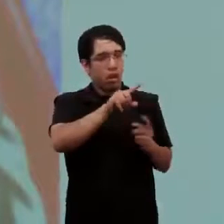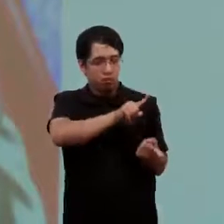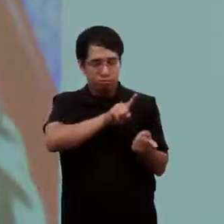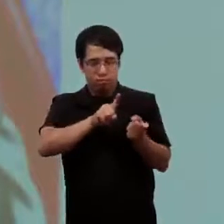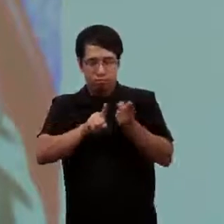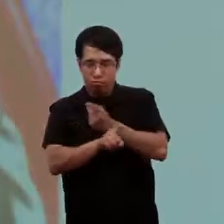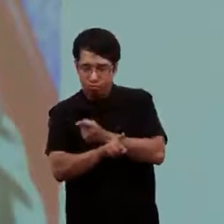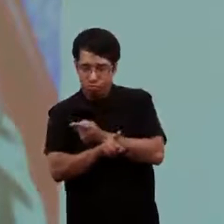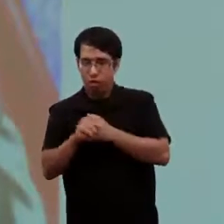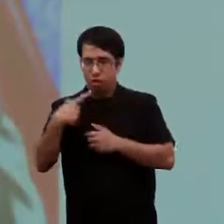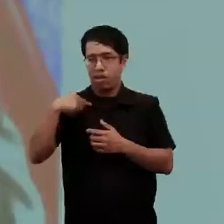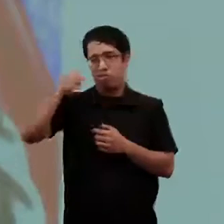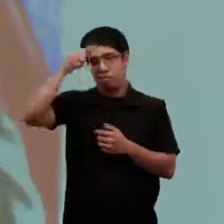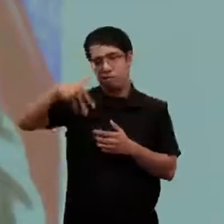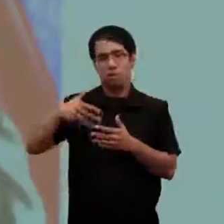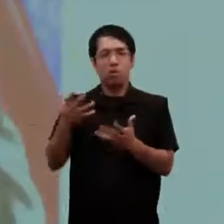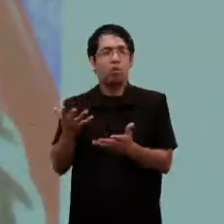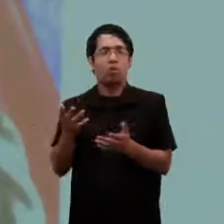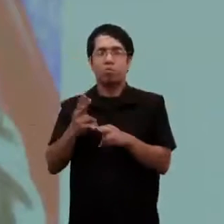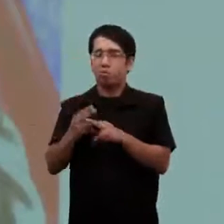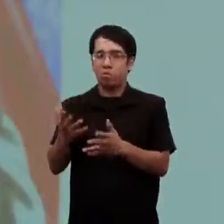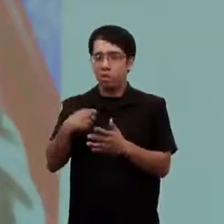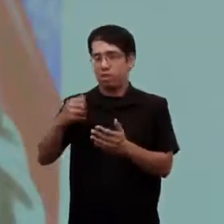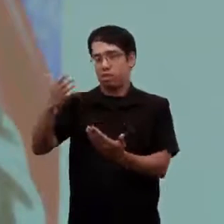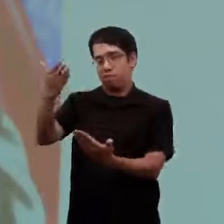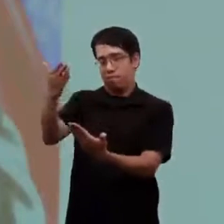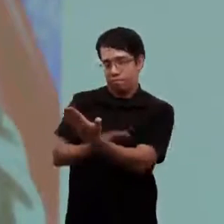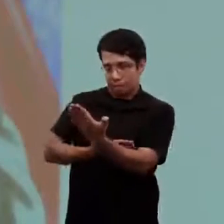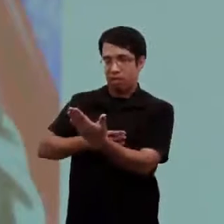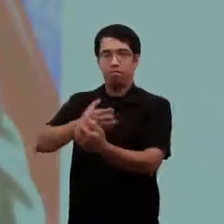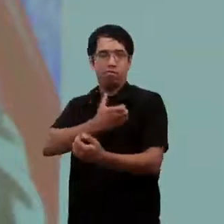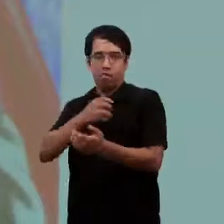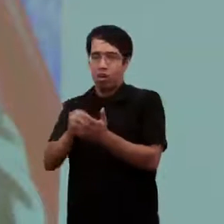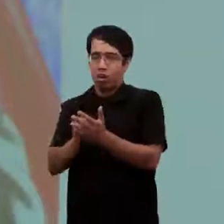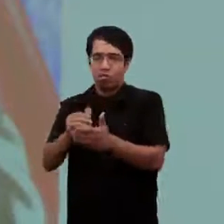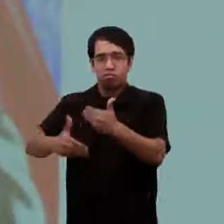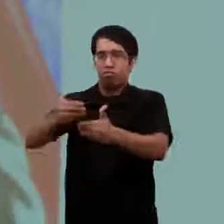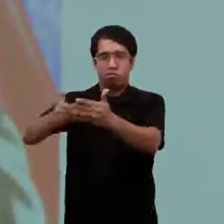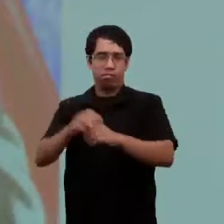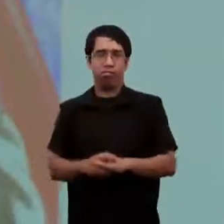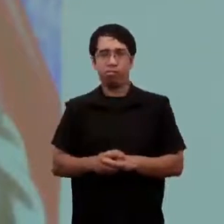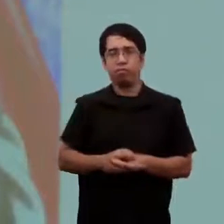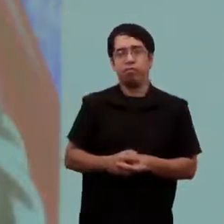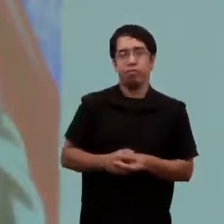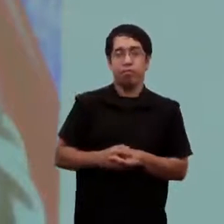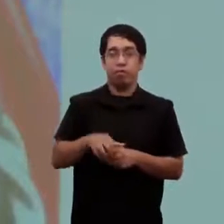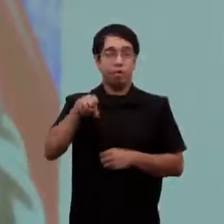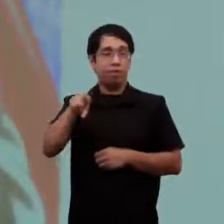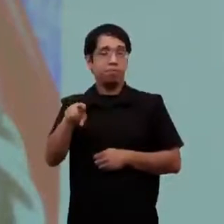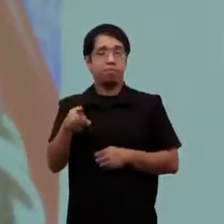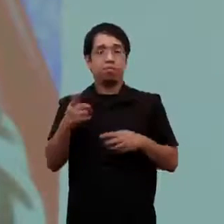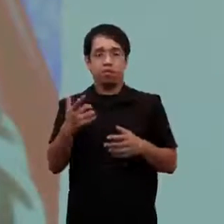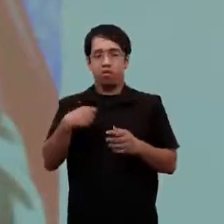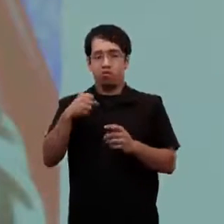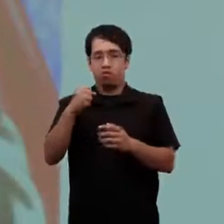traducirlo a lo que metodológicamente se denomina este plan de acción nacional. Este plan de acción nacional tiene